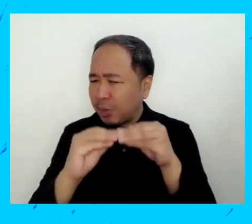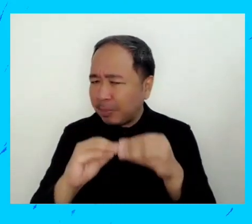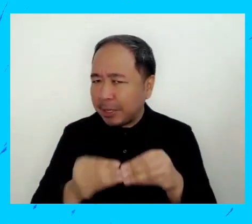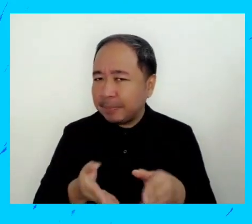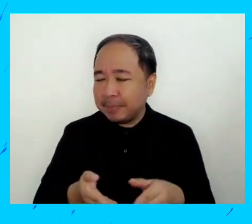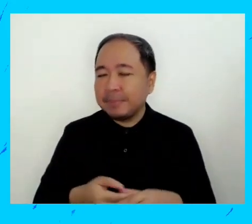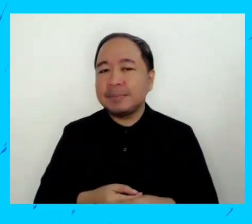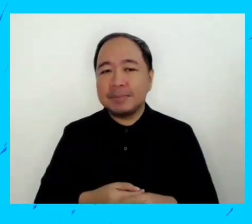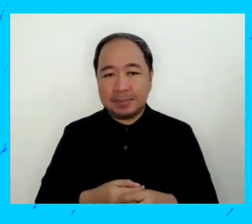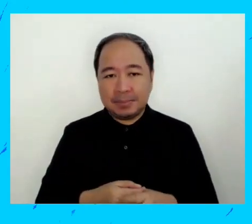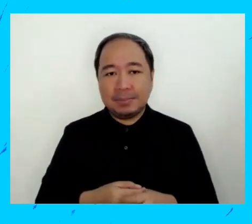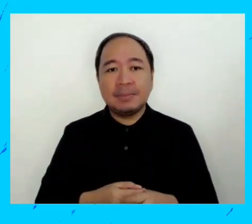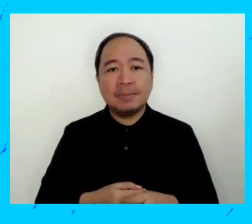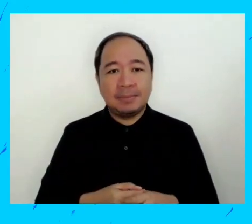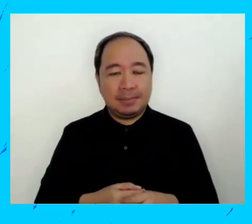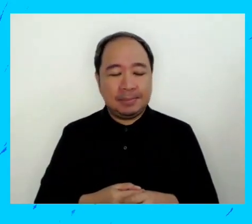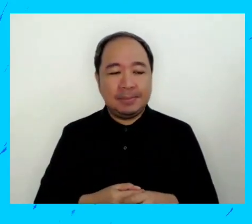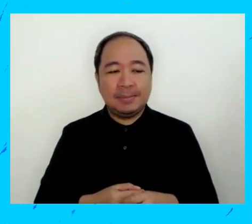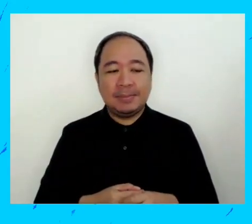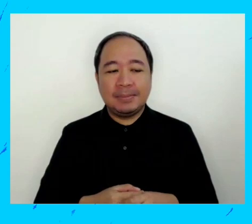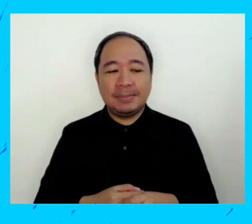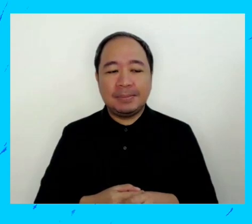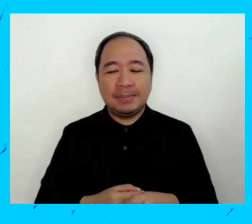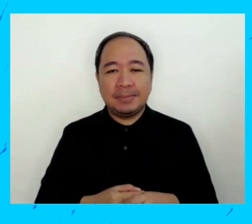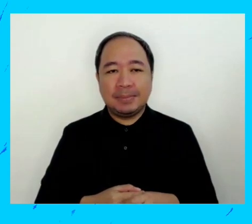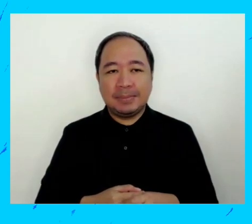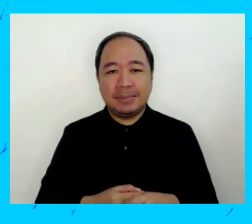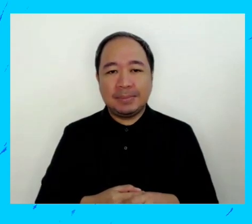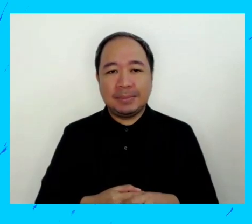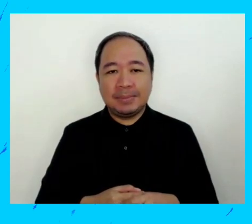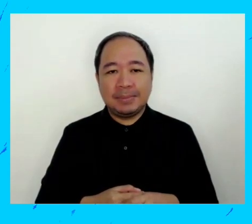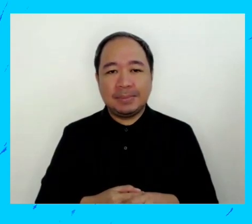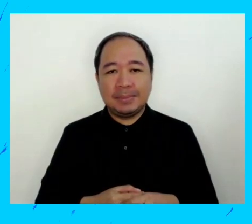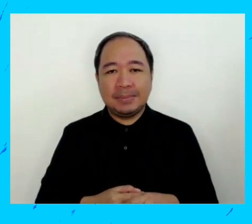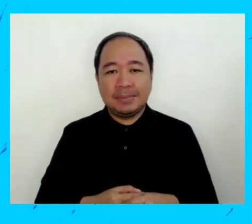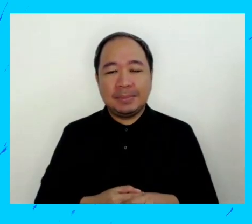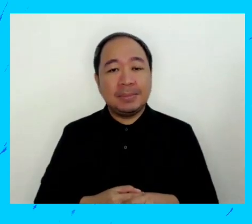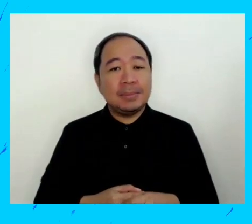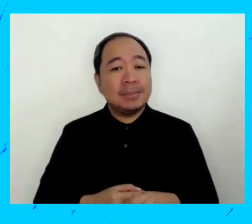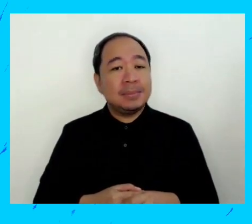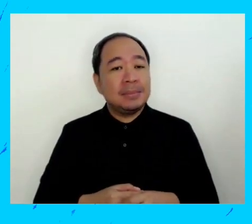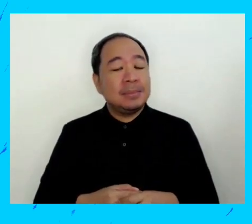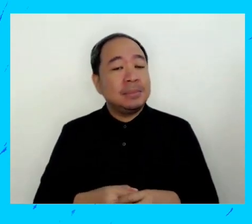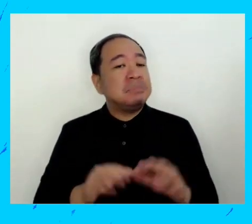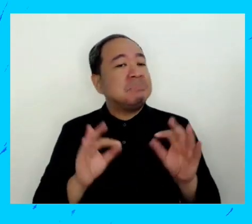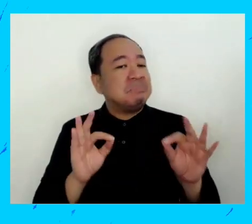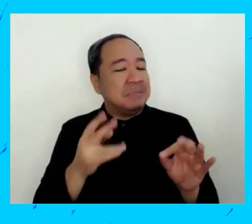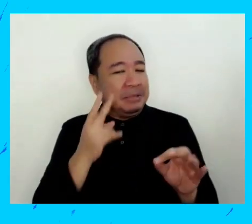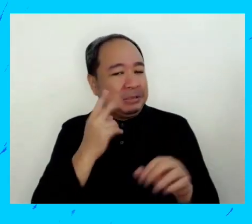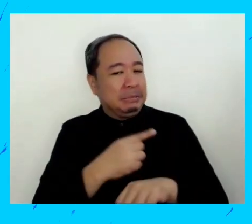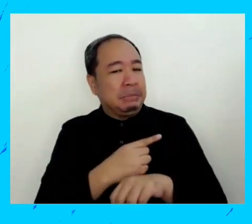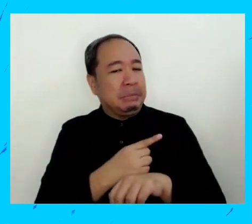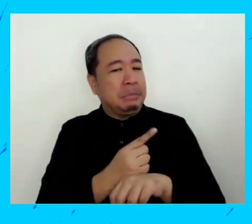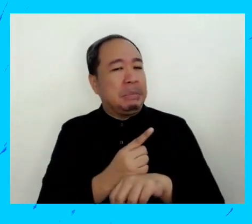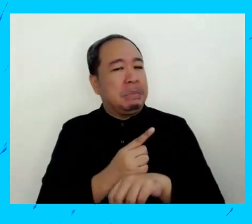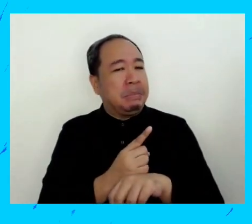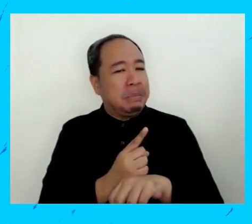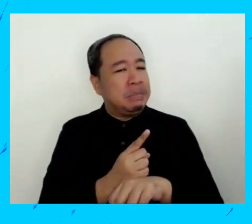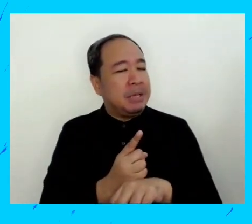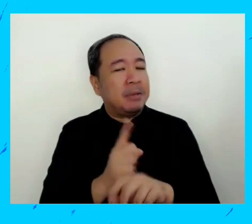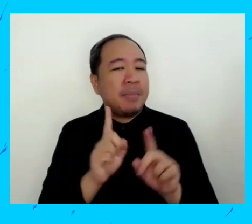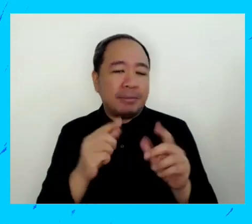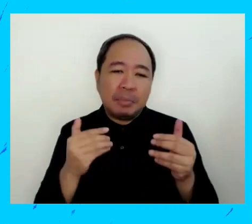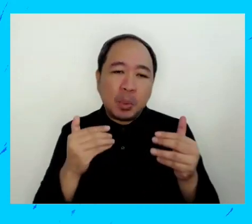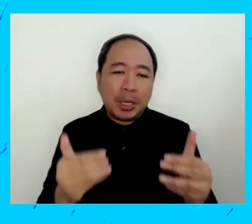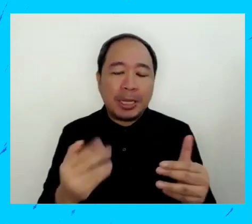nos hacía. Vamos a